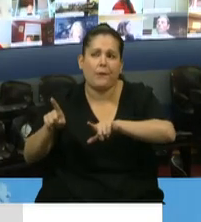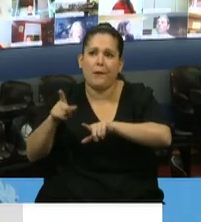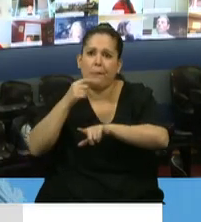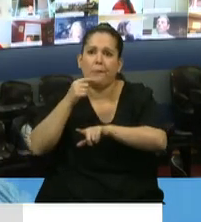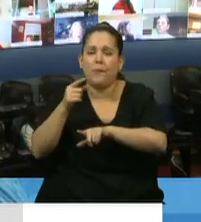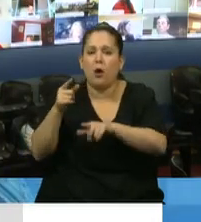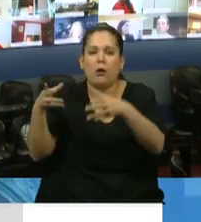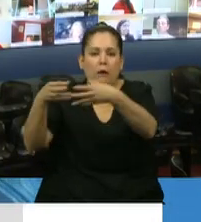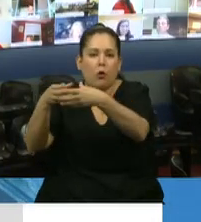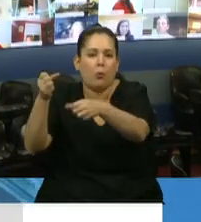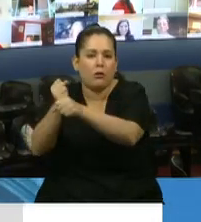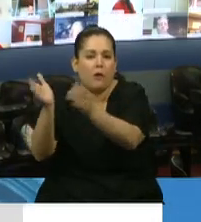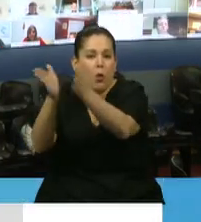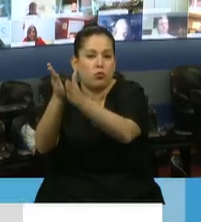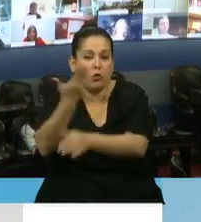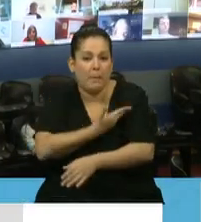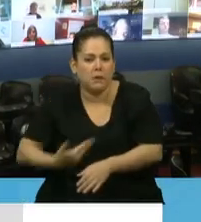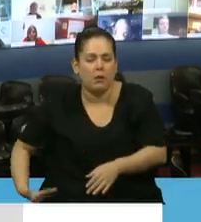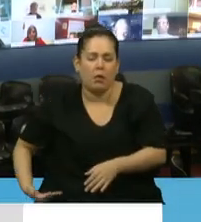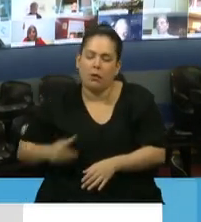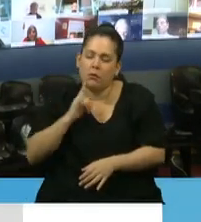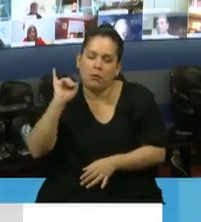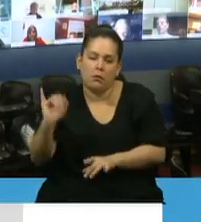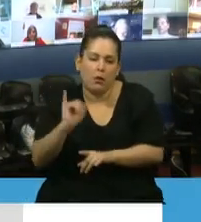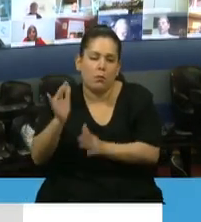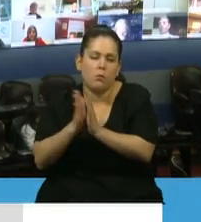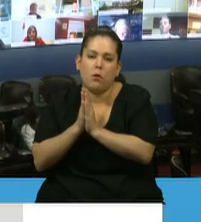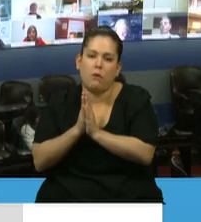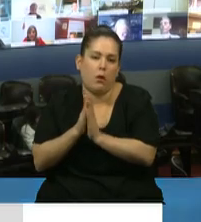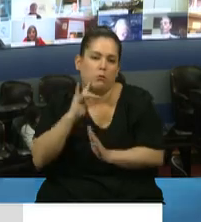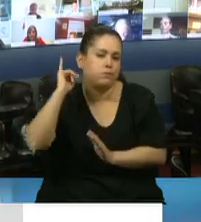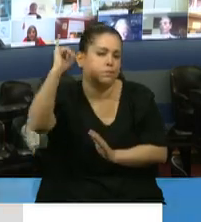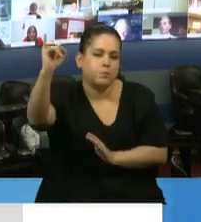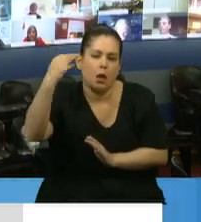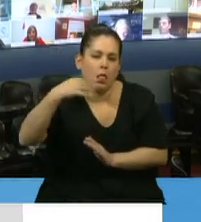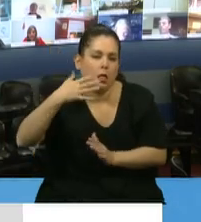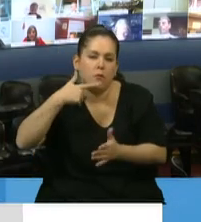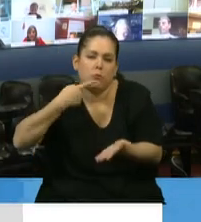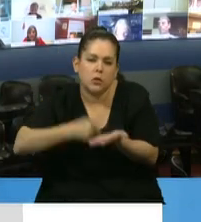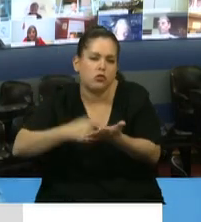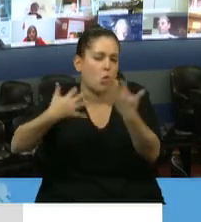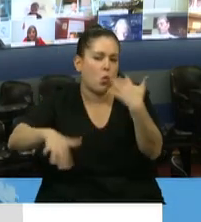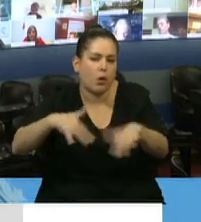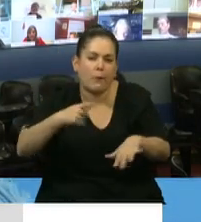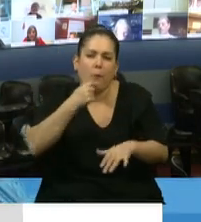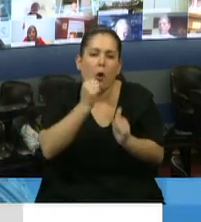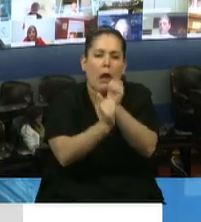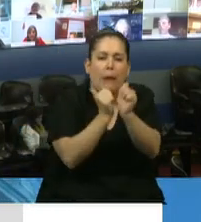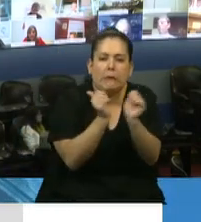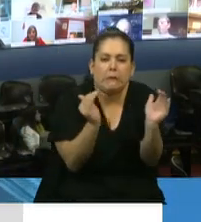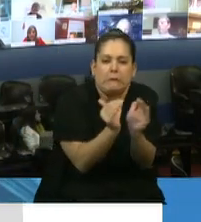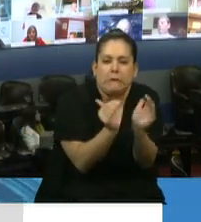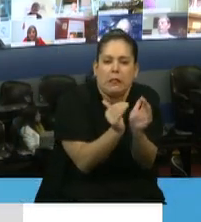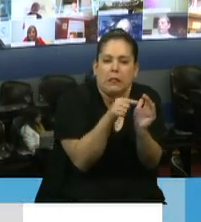escuchando, son las medidas que debemos tomar urgentes. Las pymes, las pequeñas y medianas empresas,